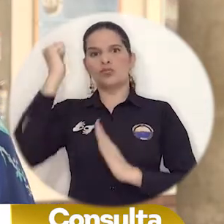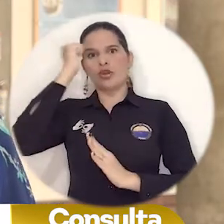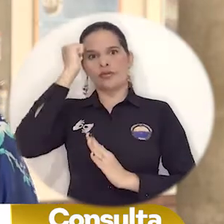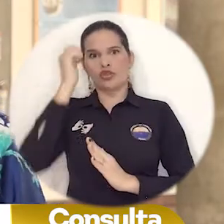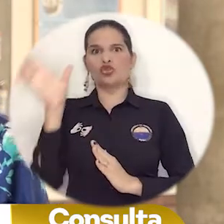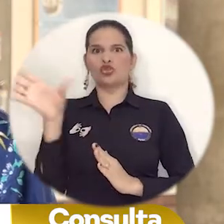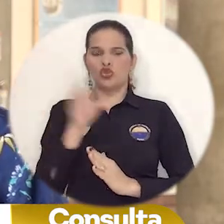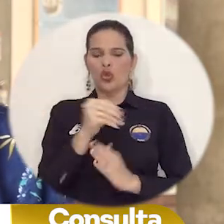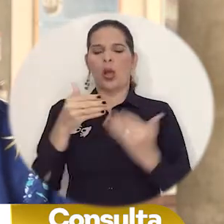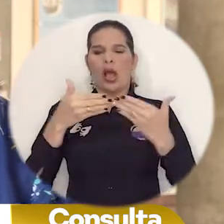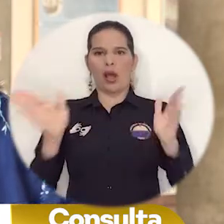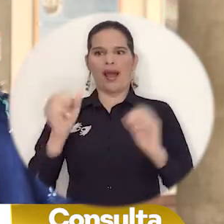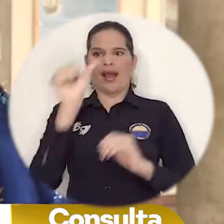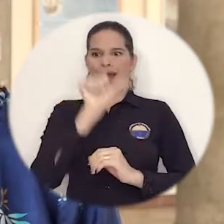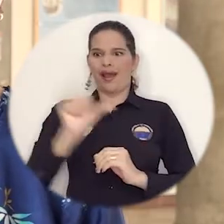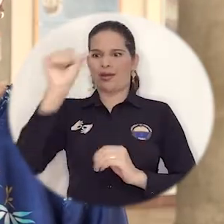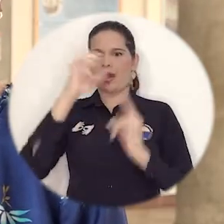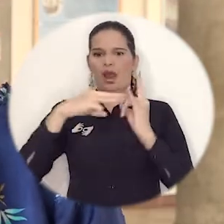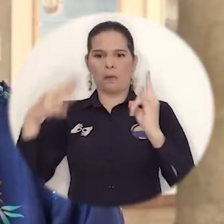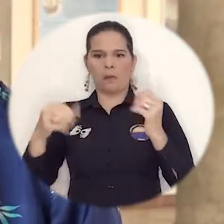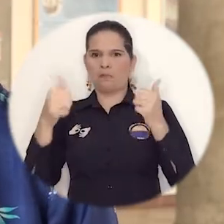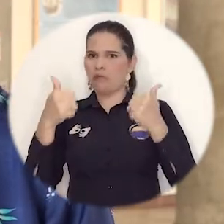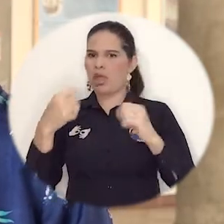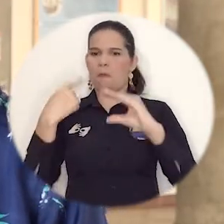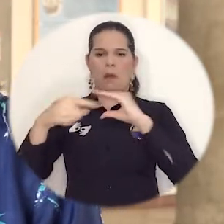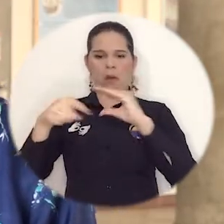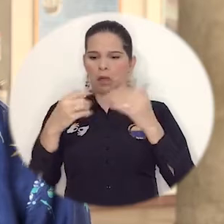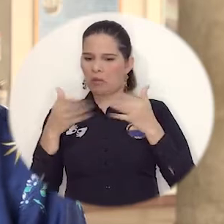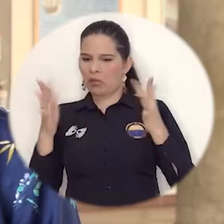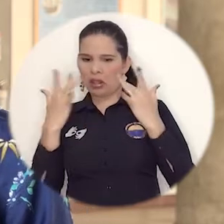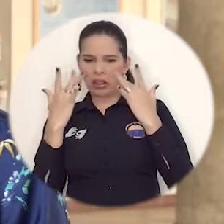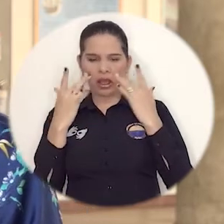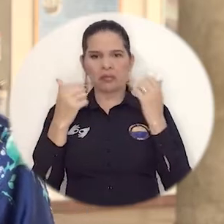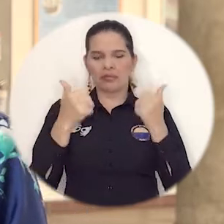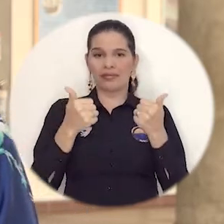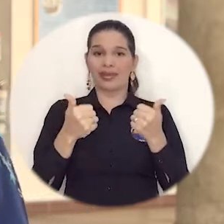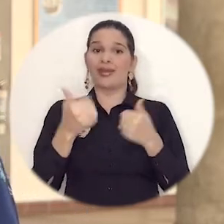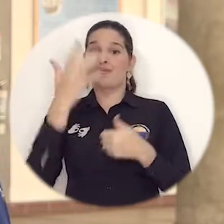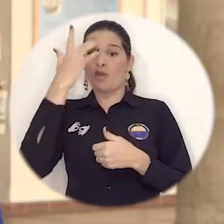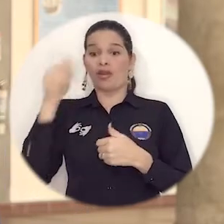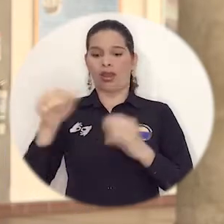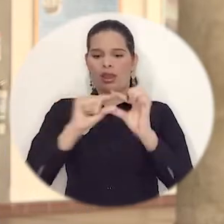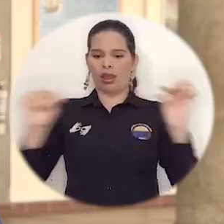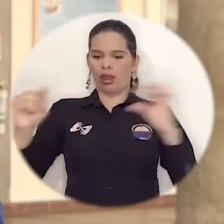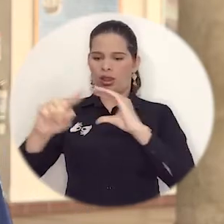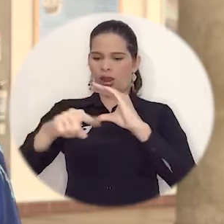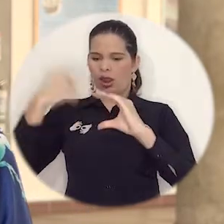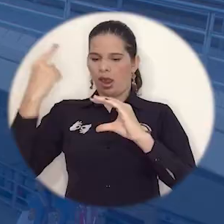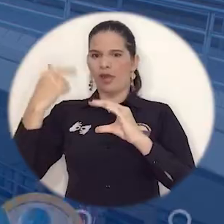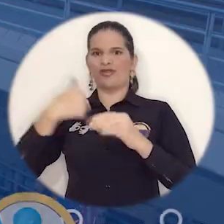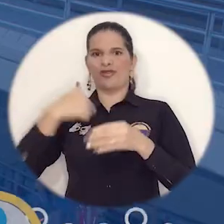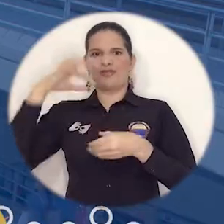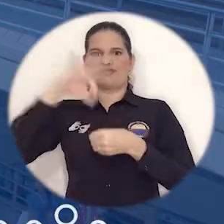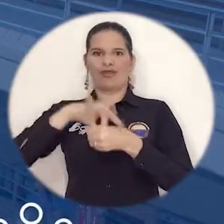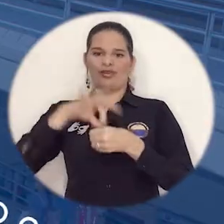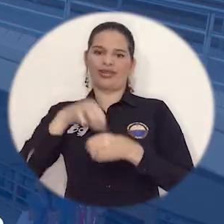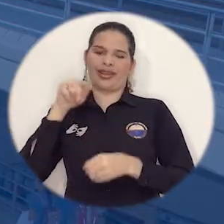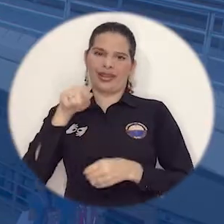institucional ya que a este correo se les estará enviando la clave de acceso para ejercer su derecho al voto.